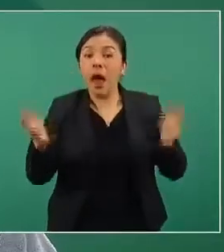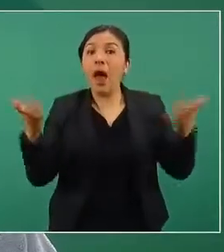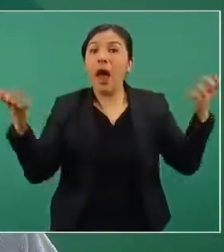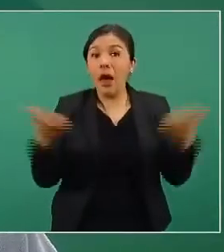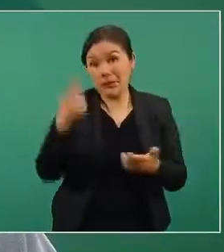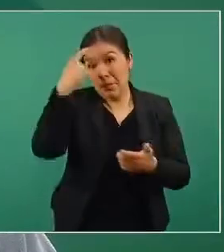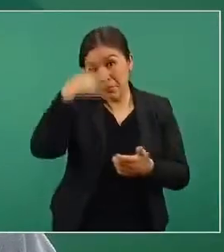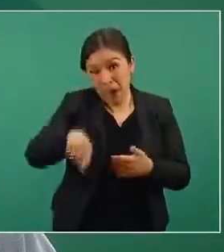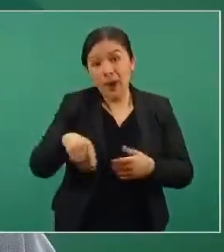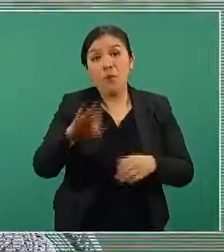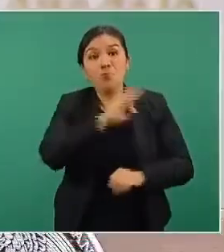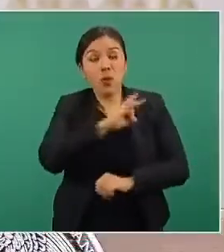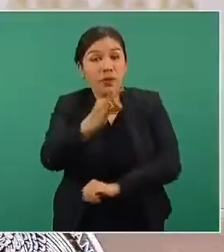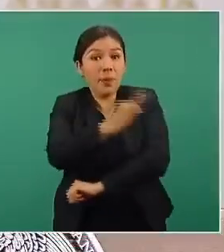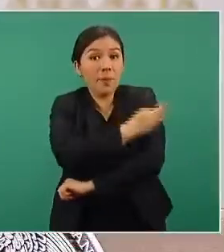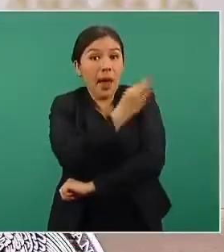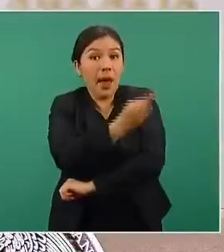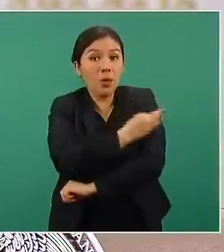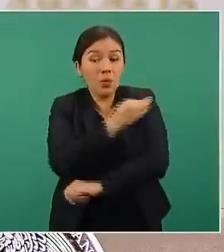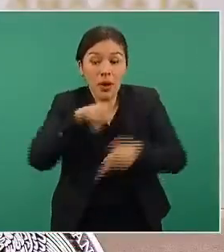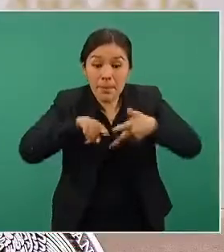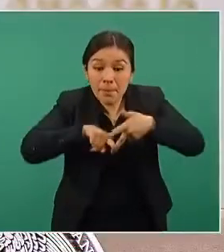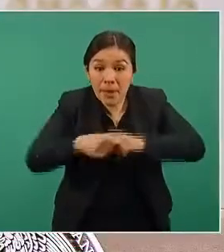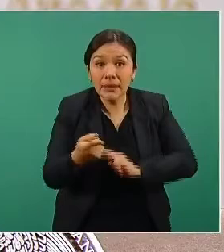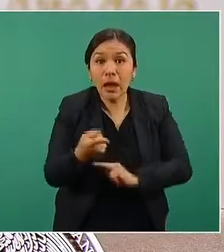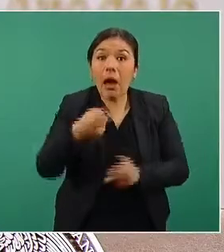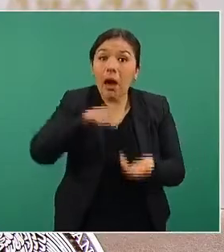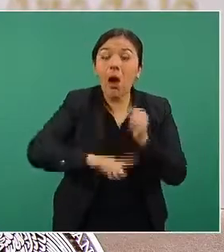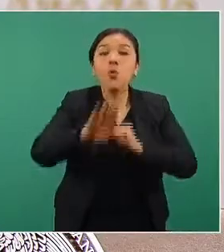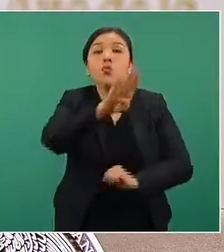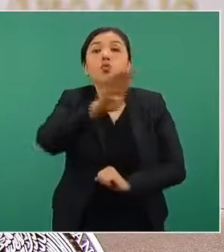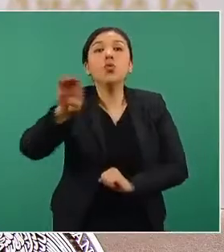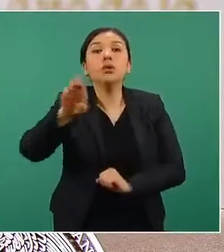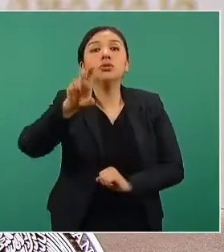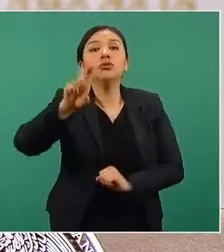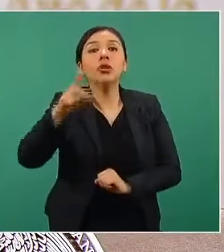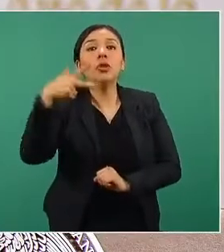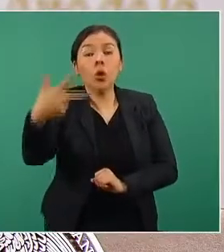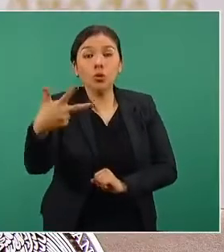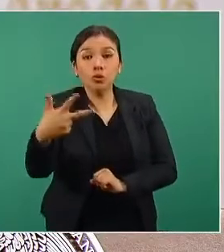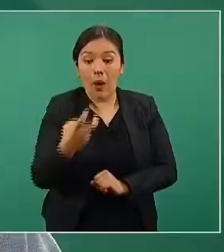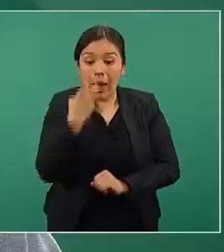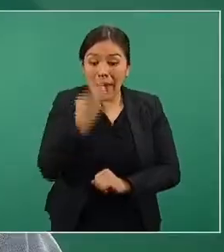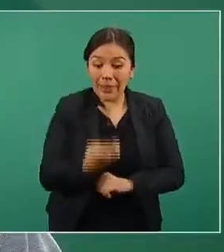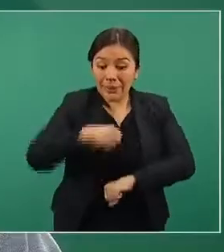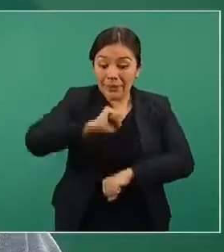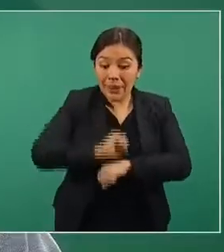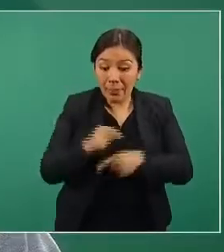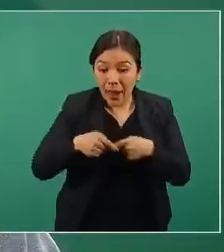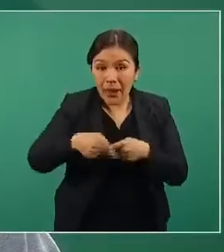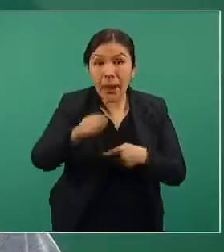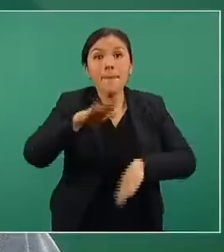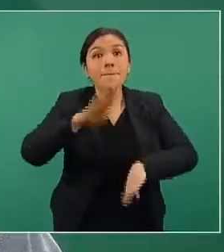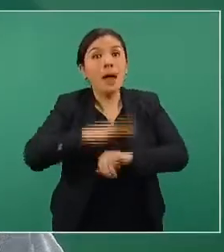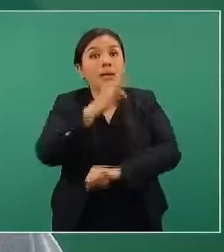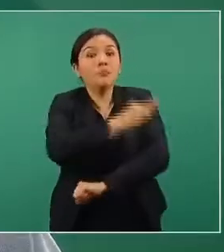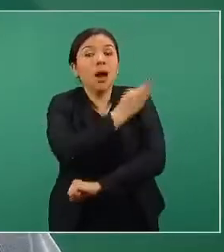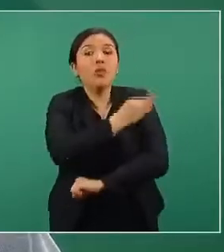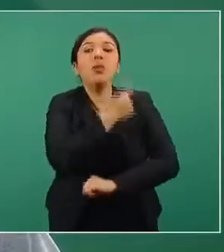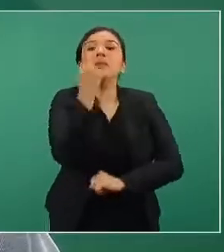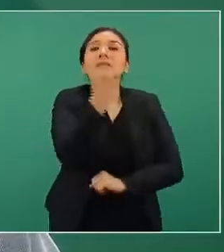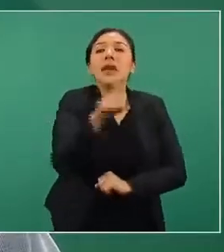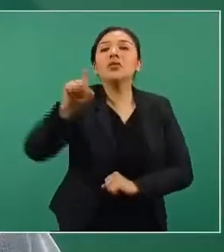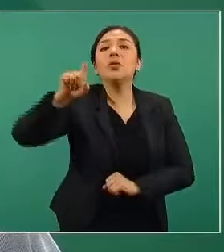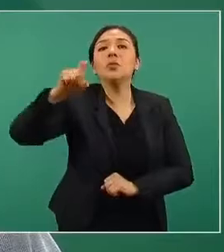desarrollar la vacunación novecientos treinta y ocho, y en esta semana se vacunará en ciento